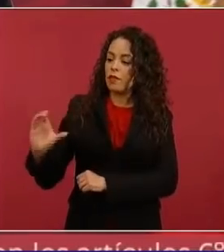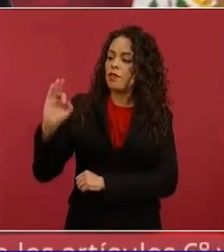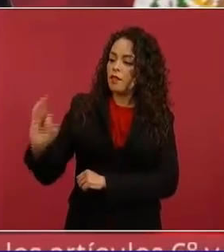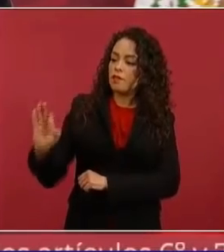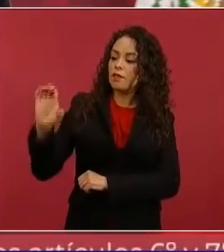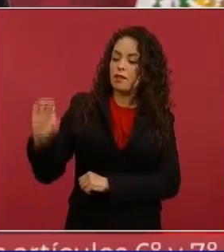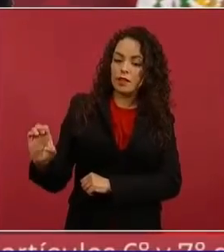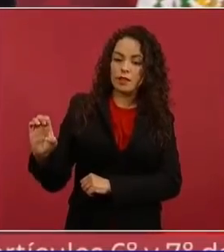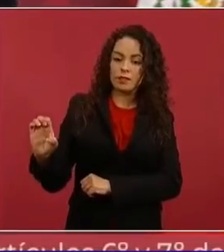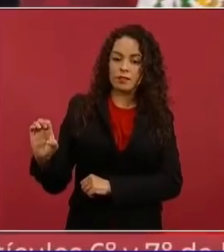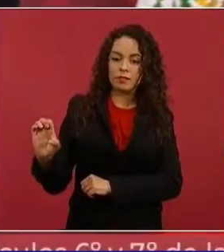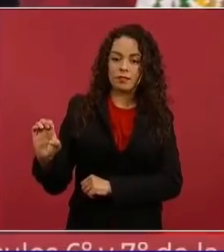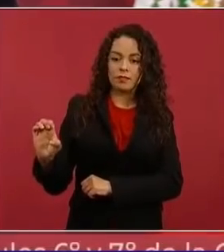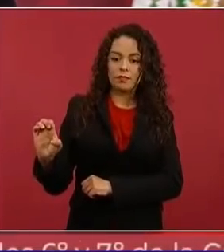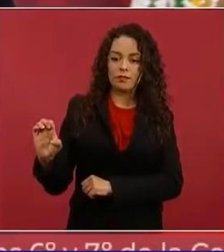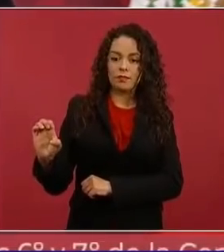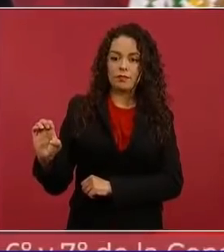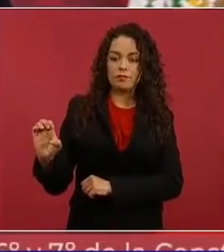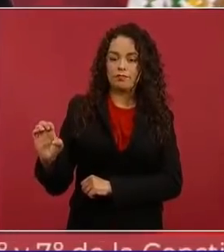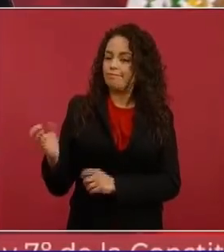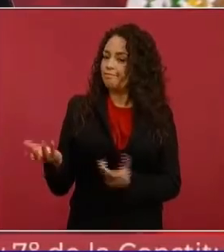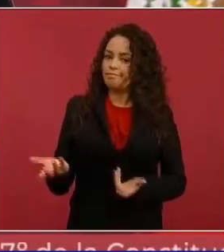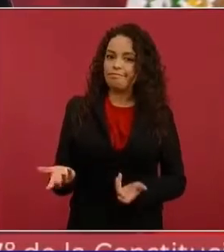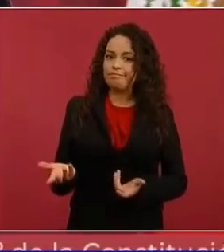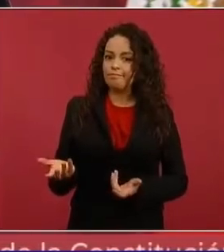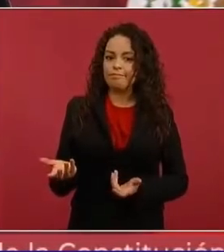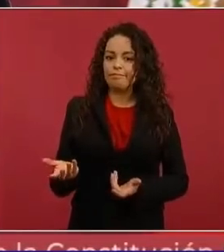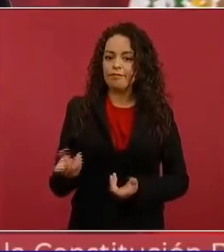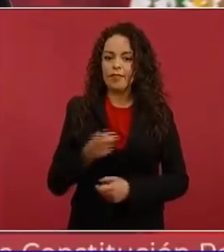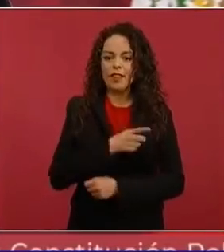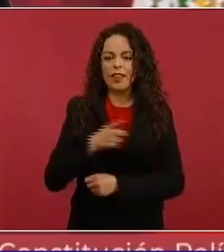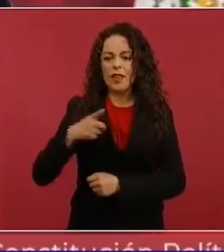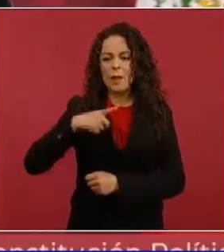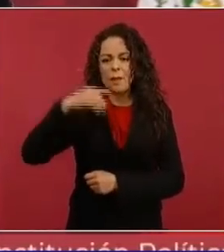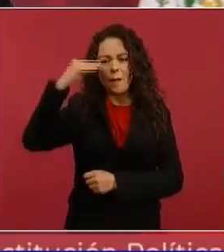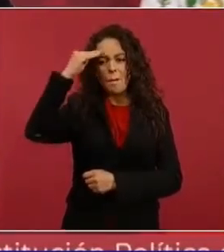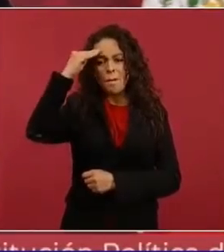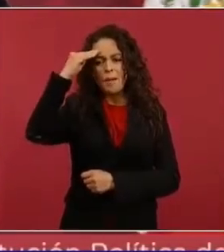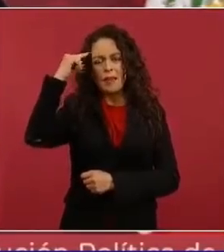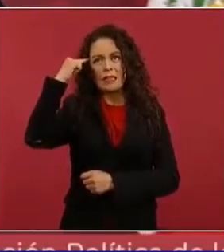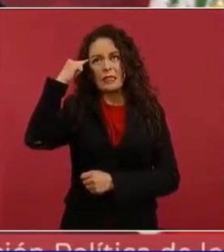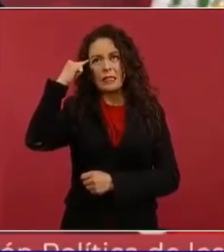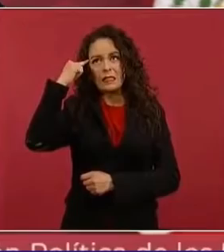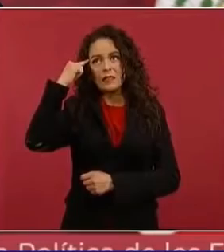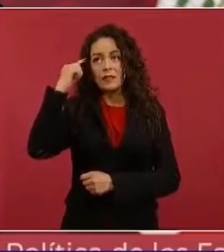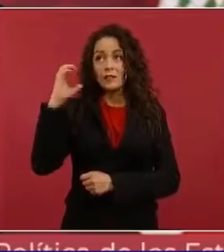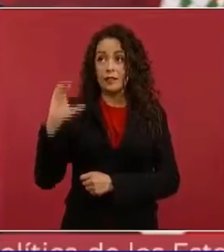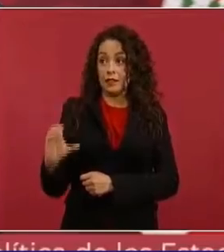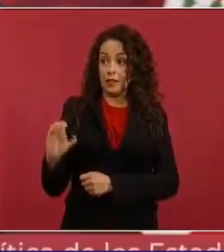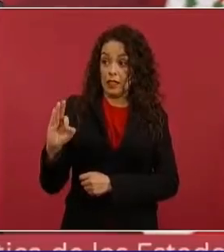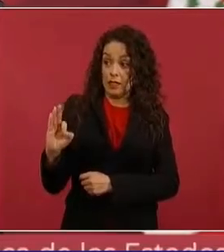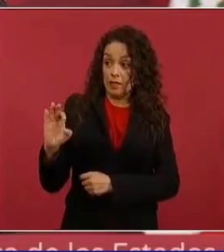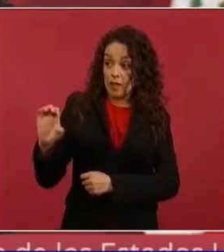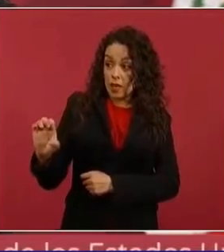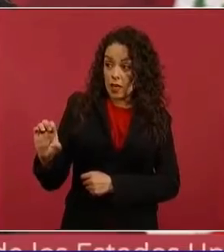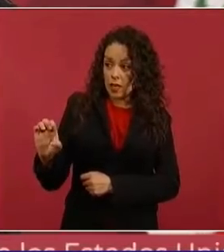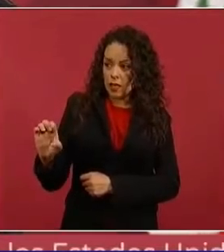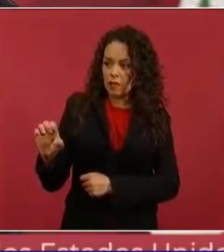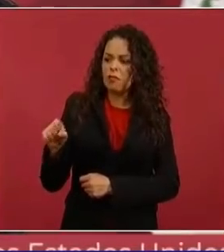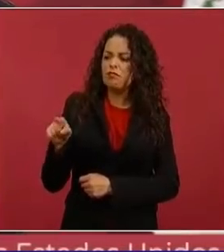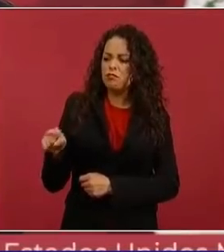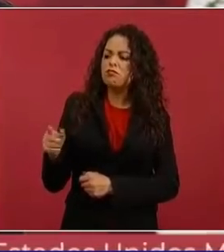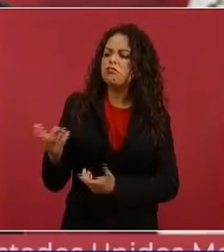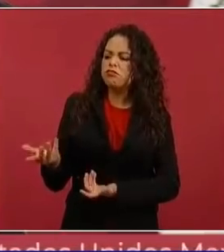Nada más que piensen que la Comisión Federal de Electricidad fue creada